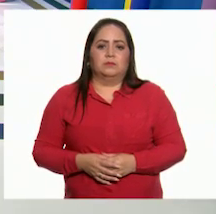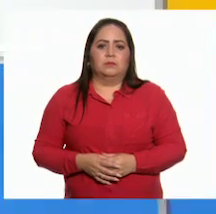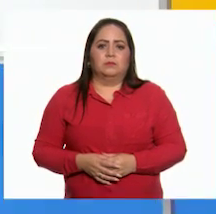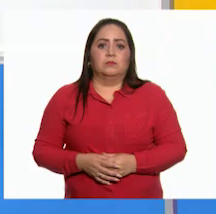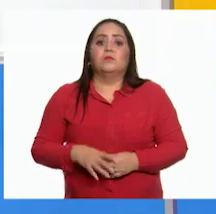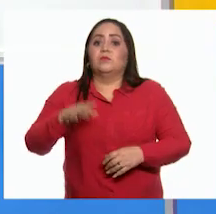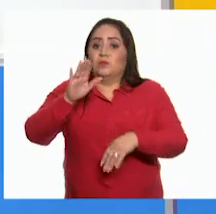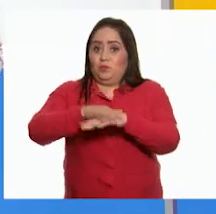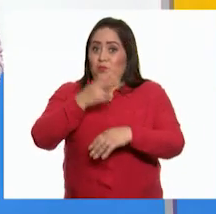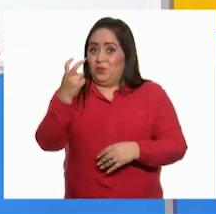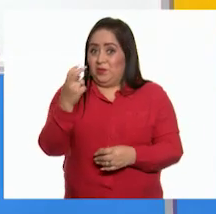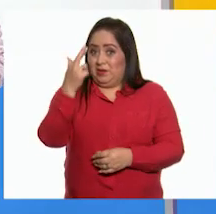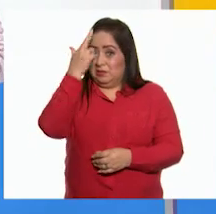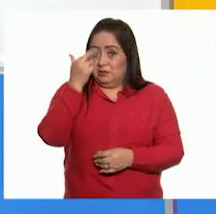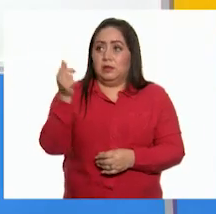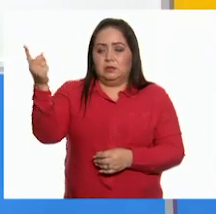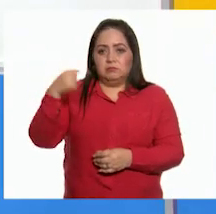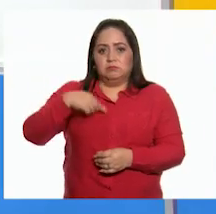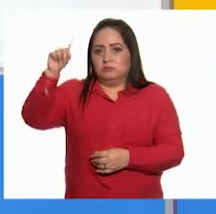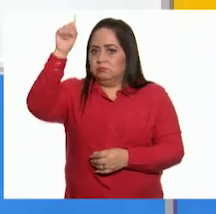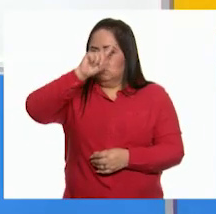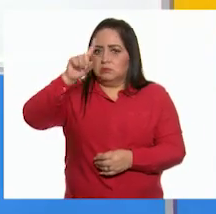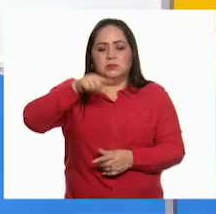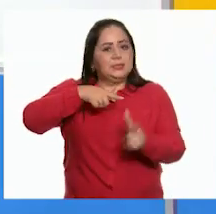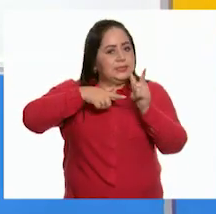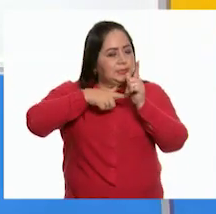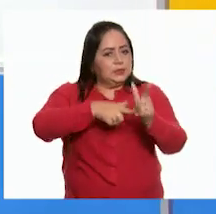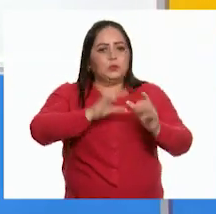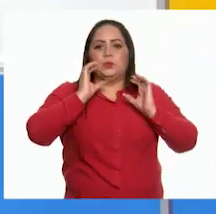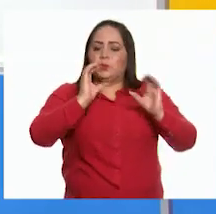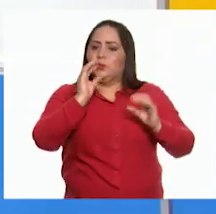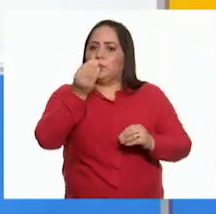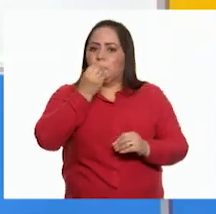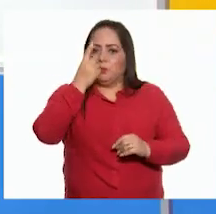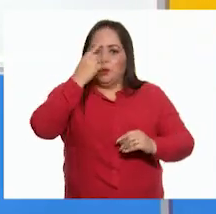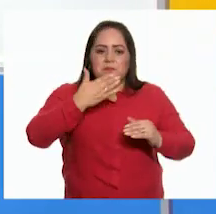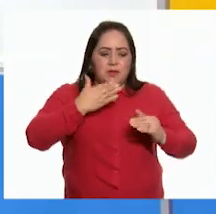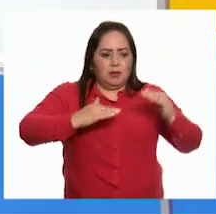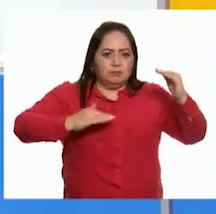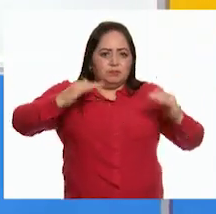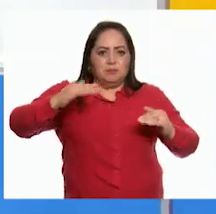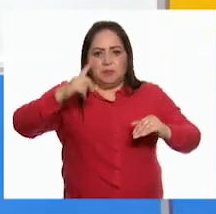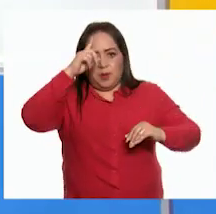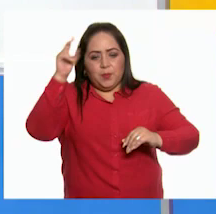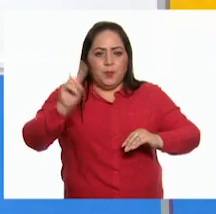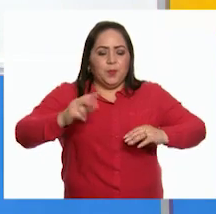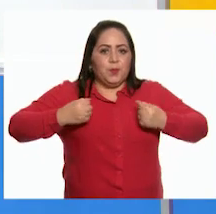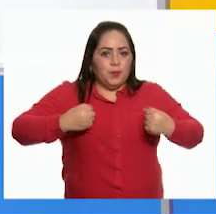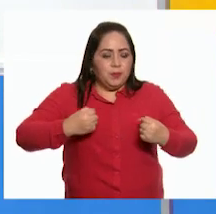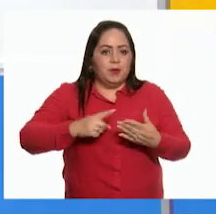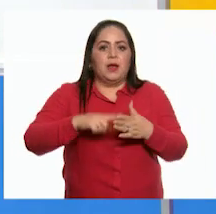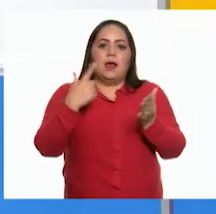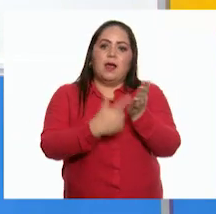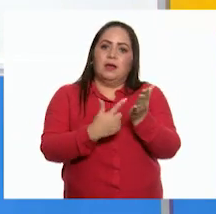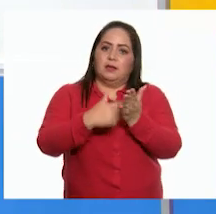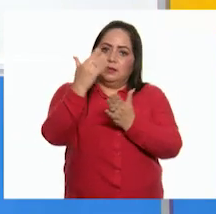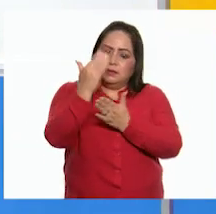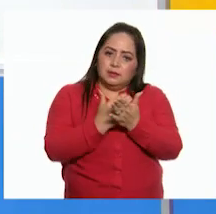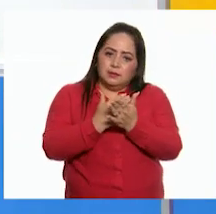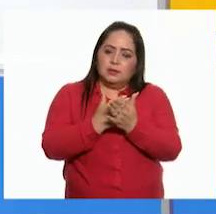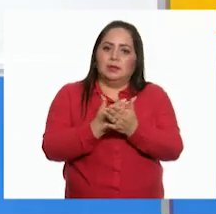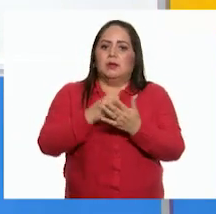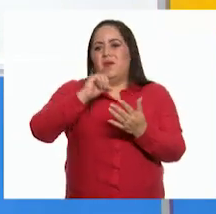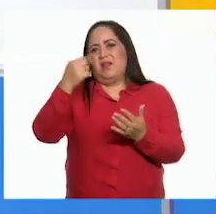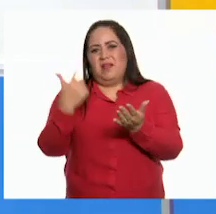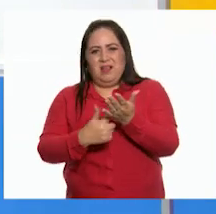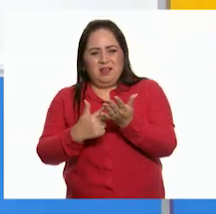Por esta razón, me recomendó seguir con la dieta, llevando niveles adecuados de proteínas, bajas en grasas, carbohidratos